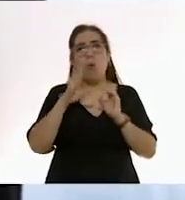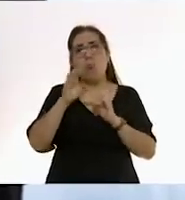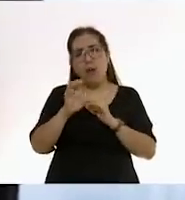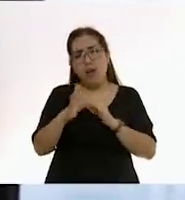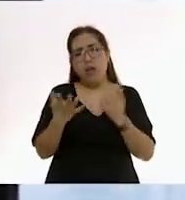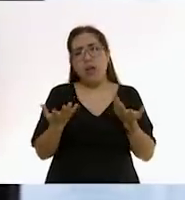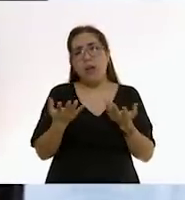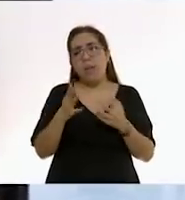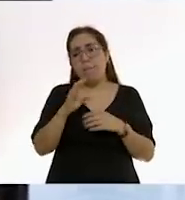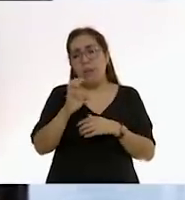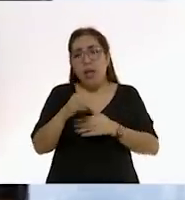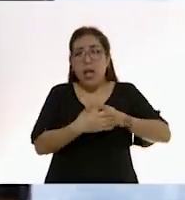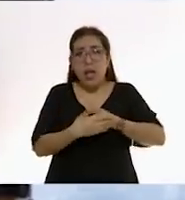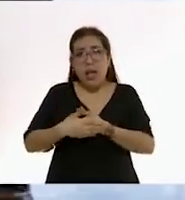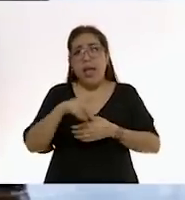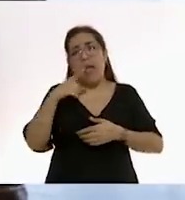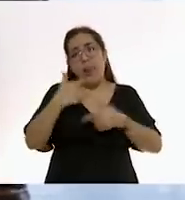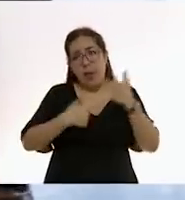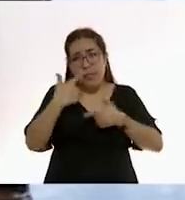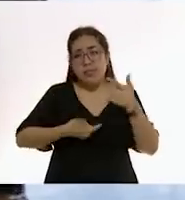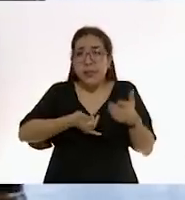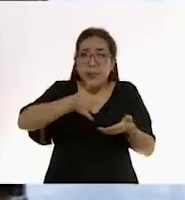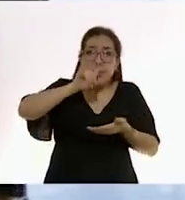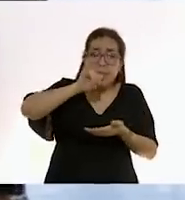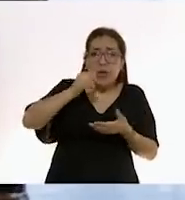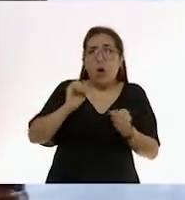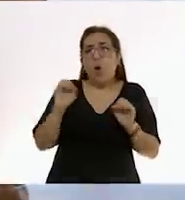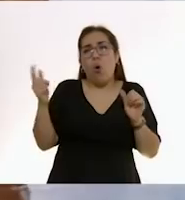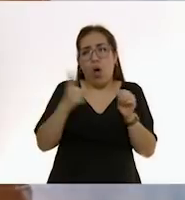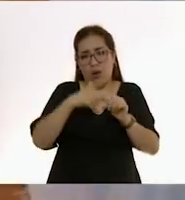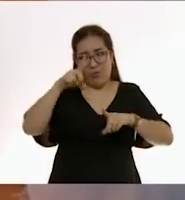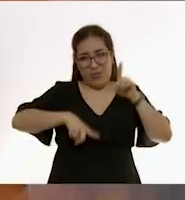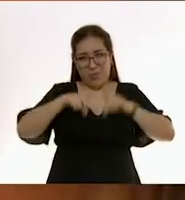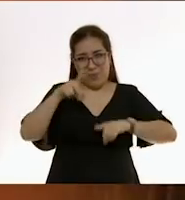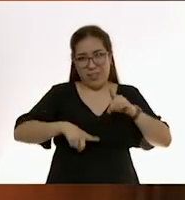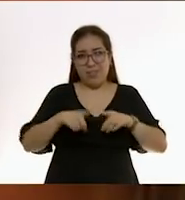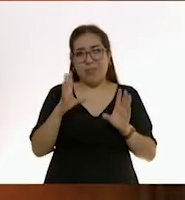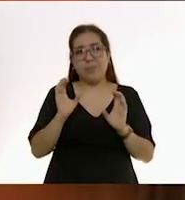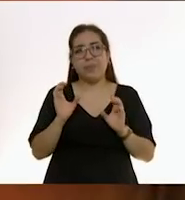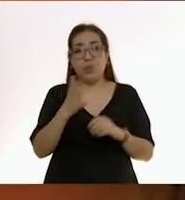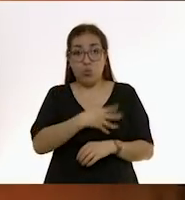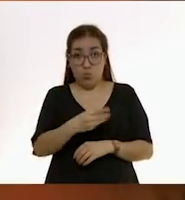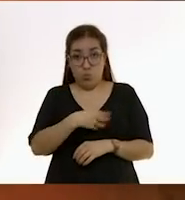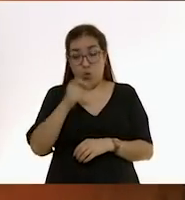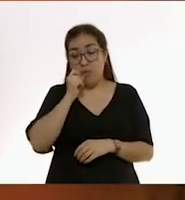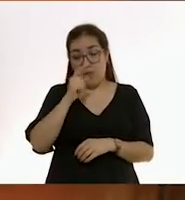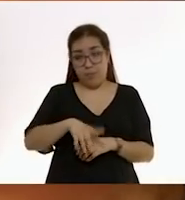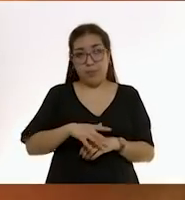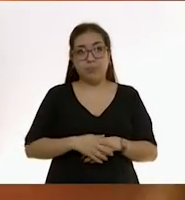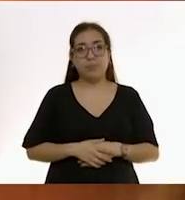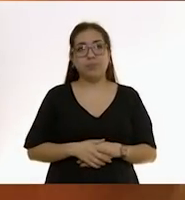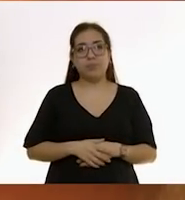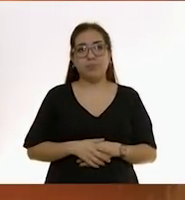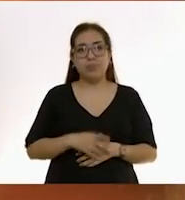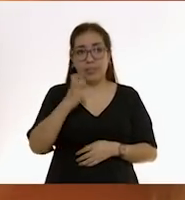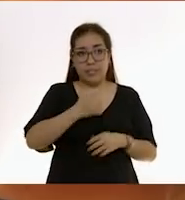leche o con el pecho. Algo muy importante es que esto es natural. El hilar las fases utilizando